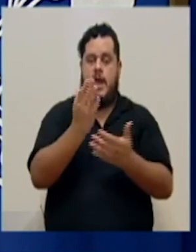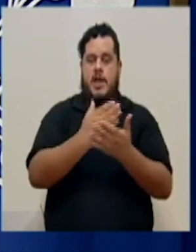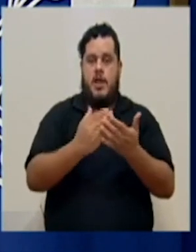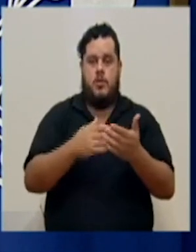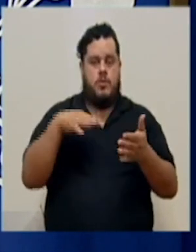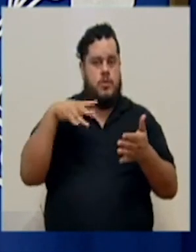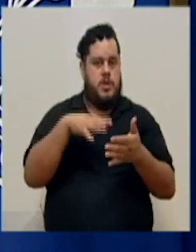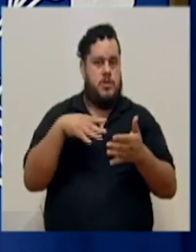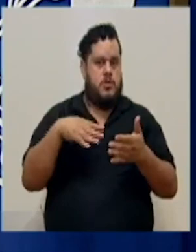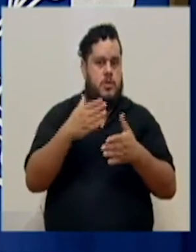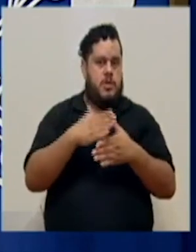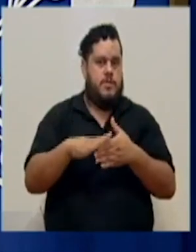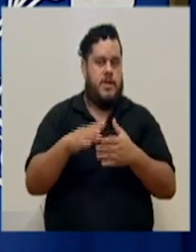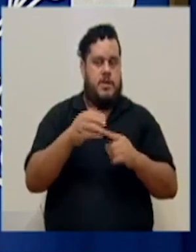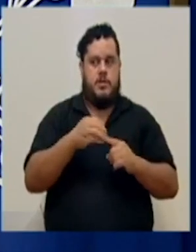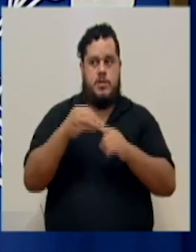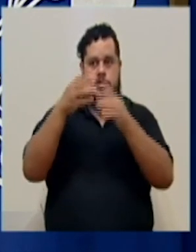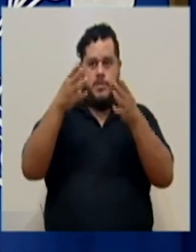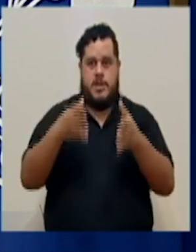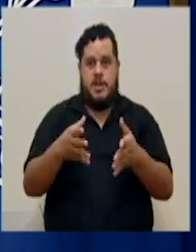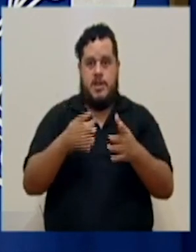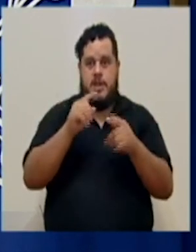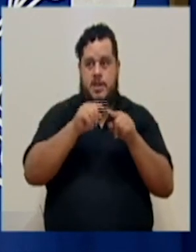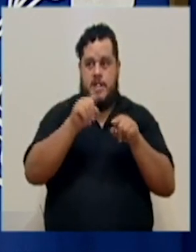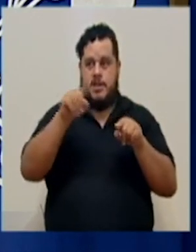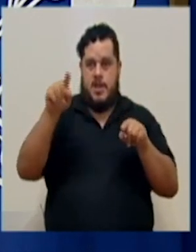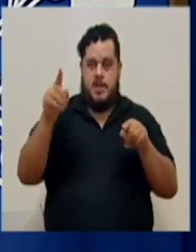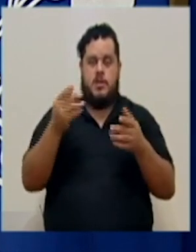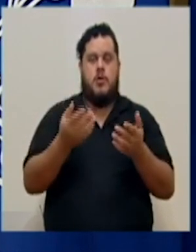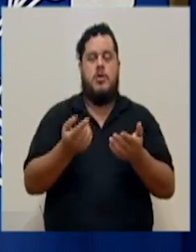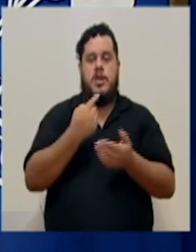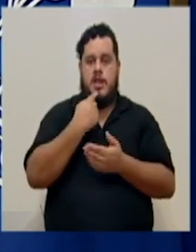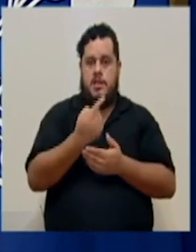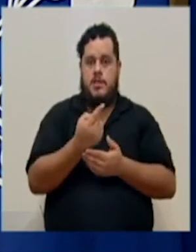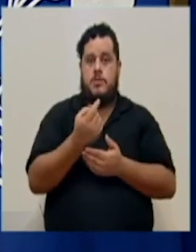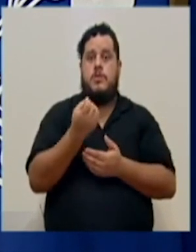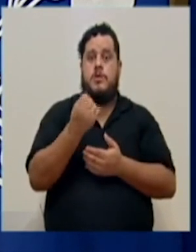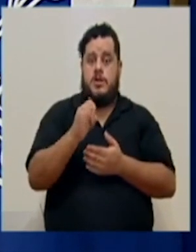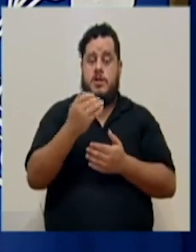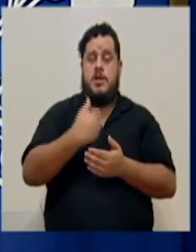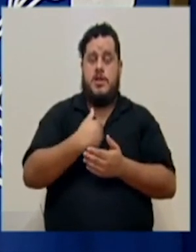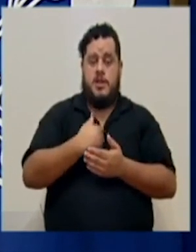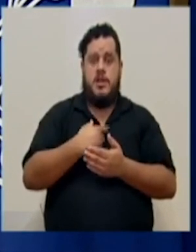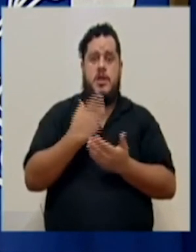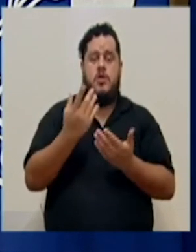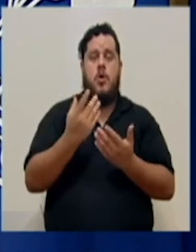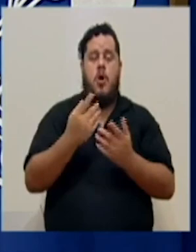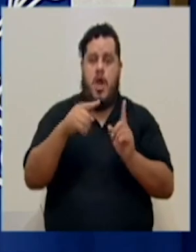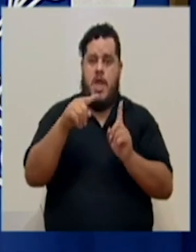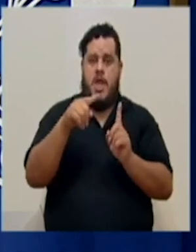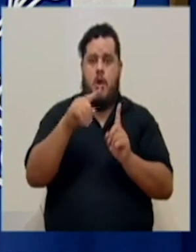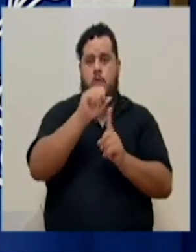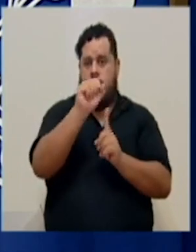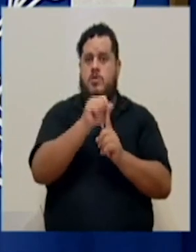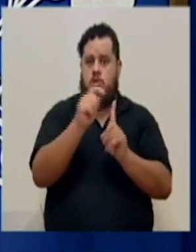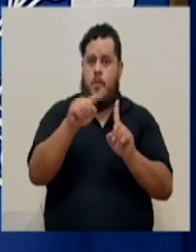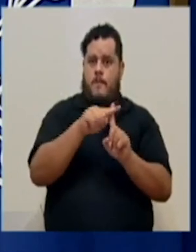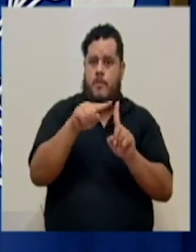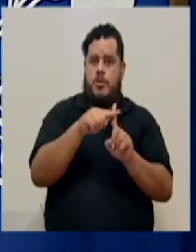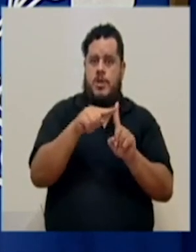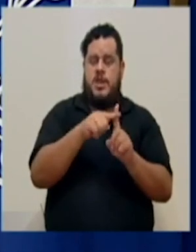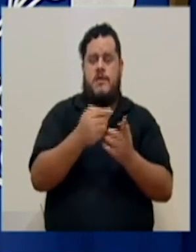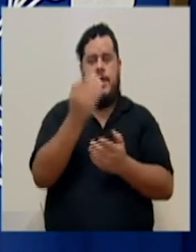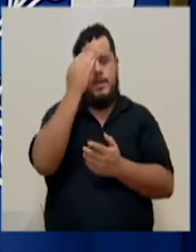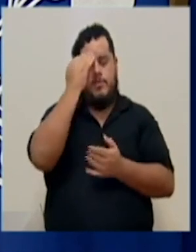se han hecho por parte de los especialistas estadísticos que han indicado que sí ha tenido una incidencia positiva. Obviamente, sabemos que